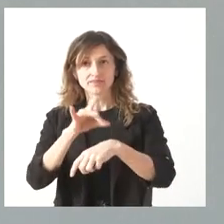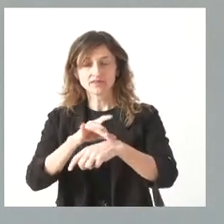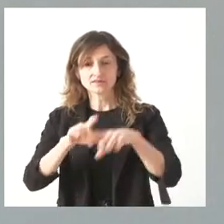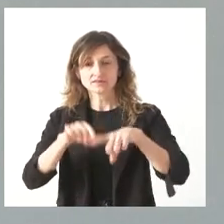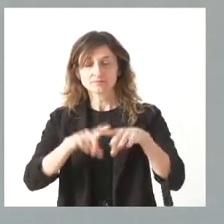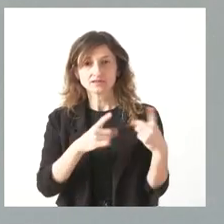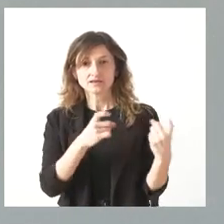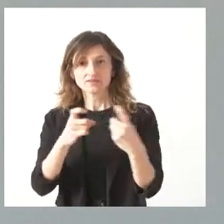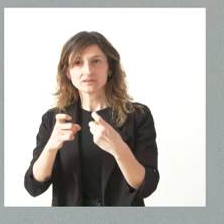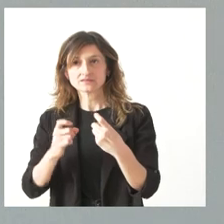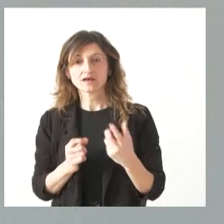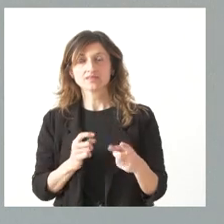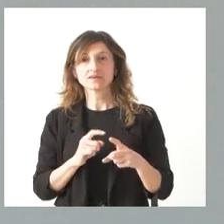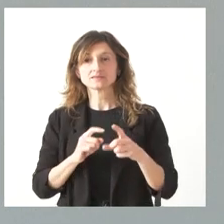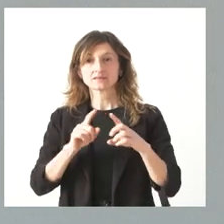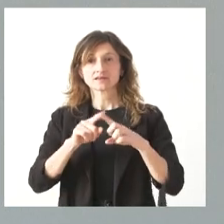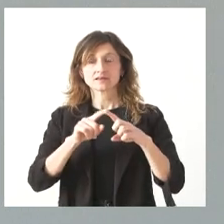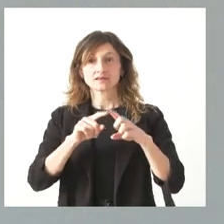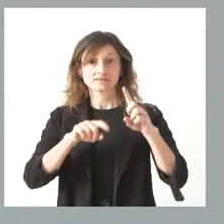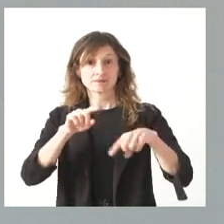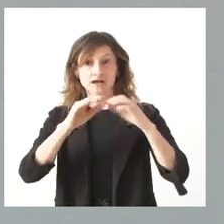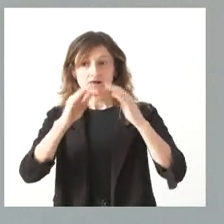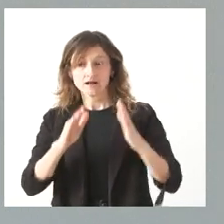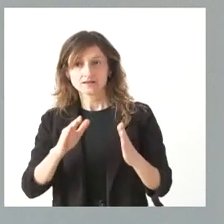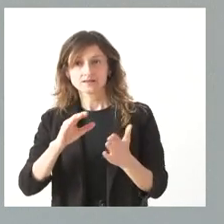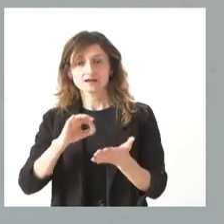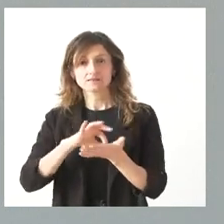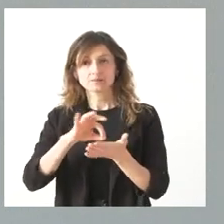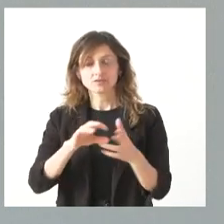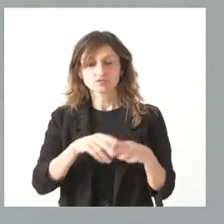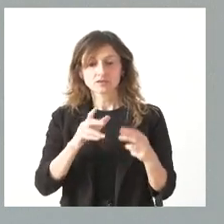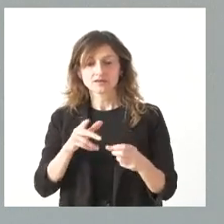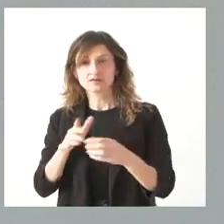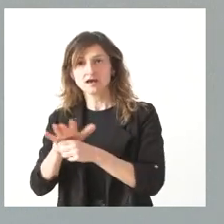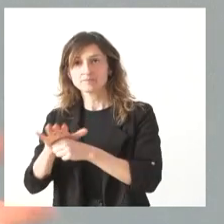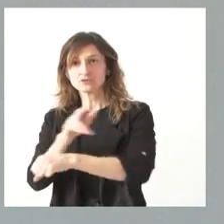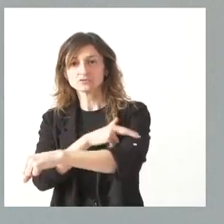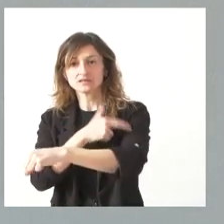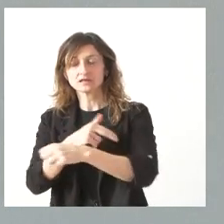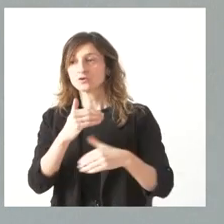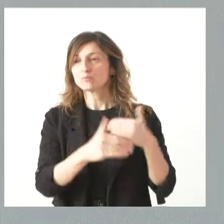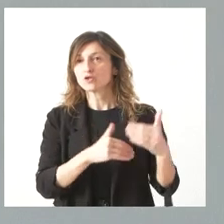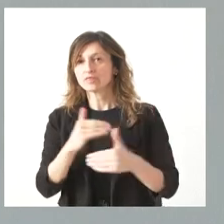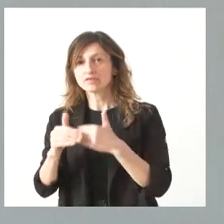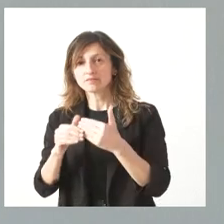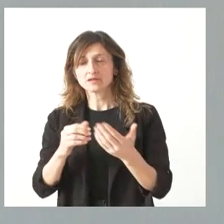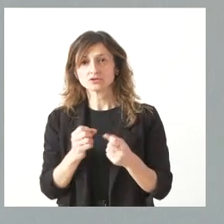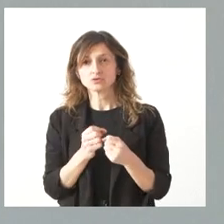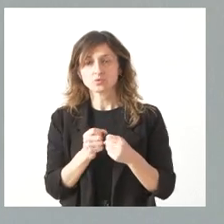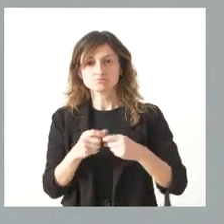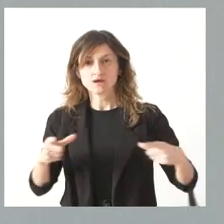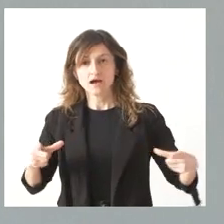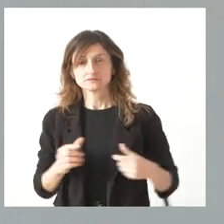necesidades de carácter domiciliario por parte de los servicios sociales y también por el ámbito sanitario, pues, tiene un procedimiento que se viene extendiendo y que va a estar